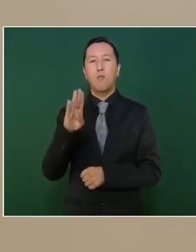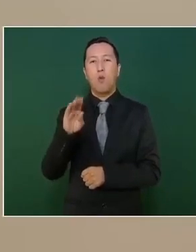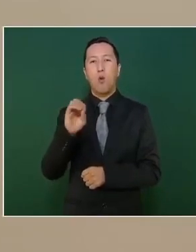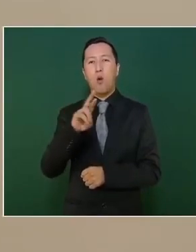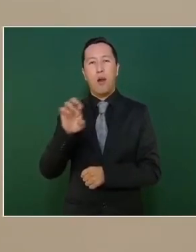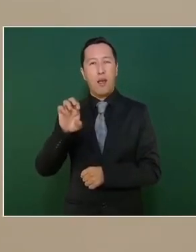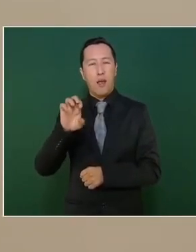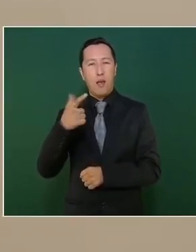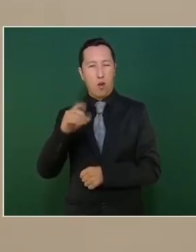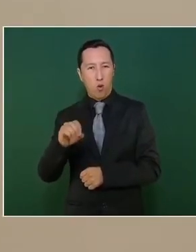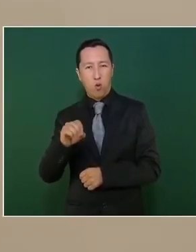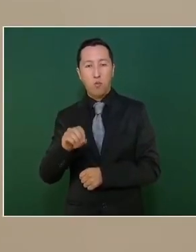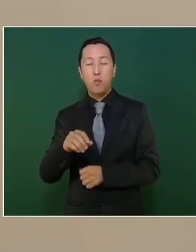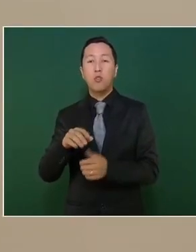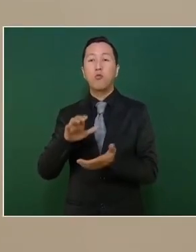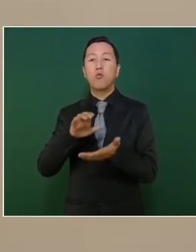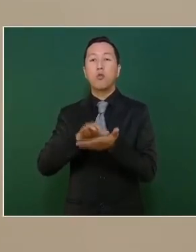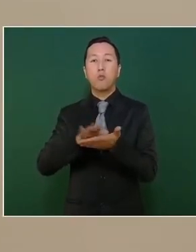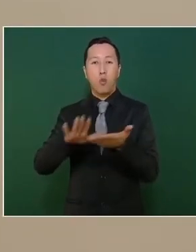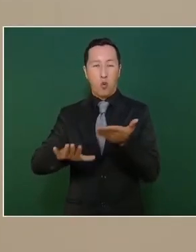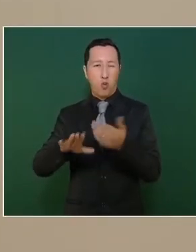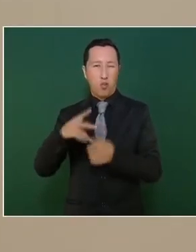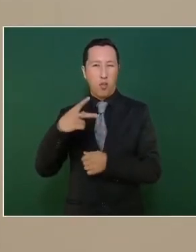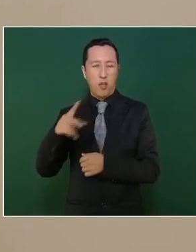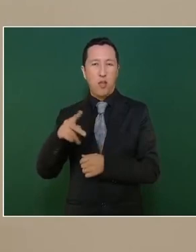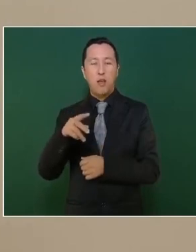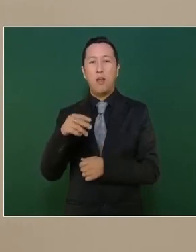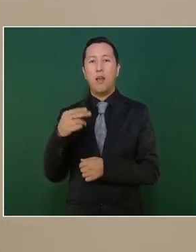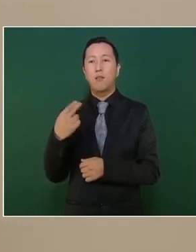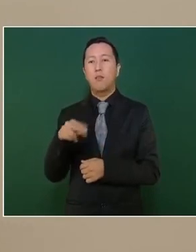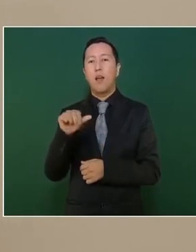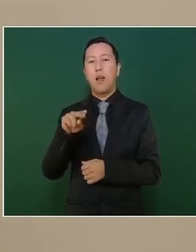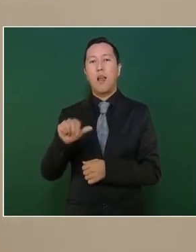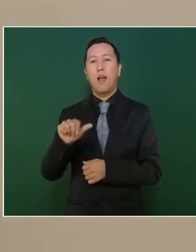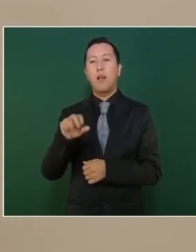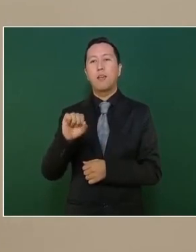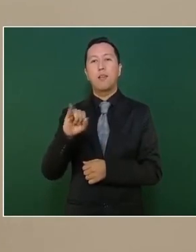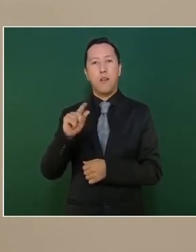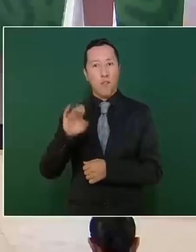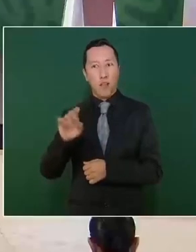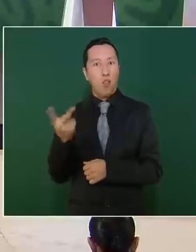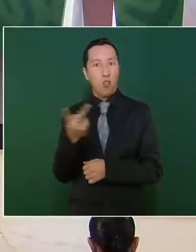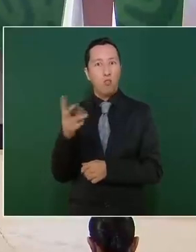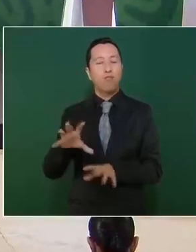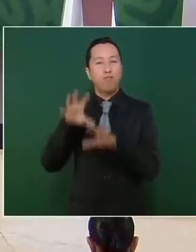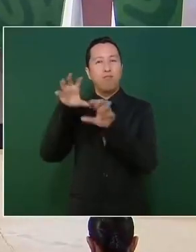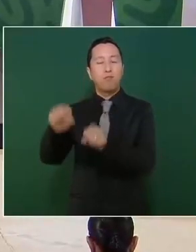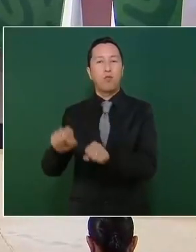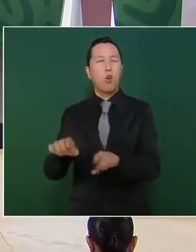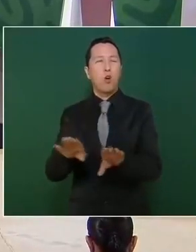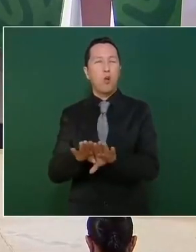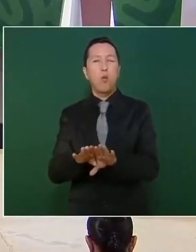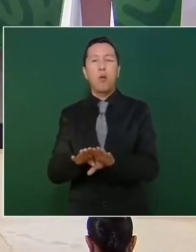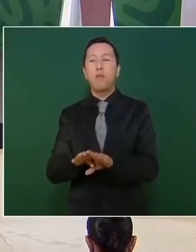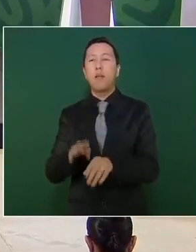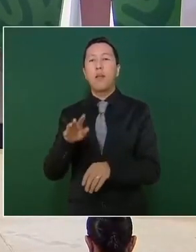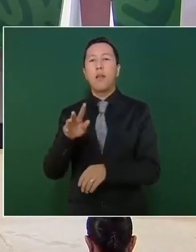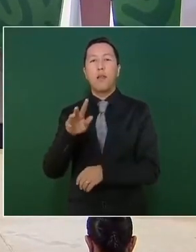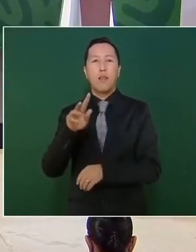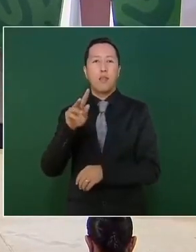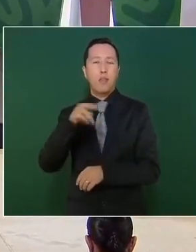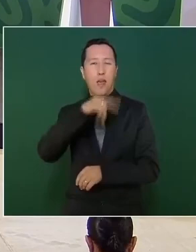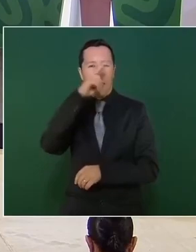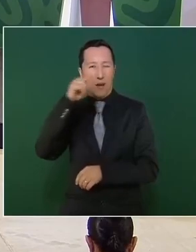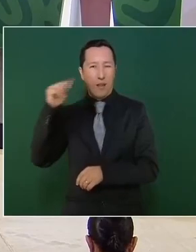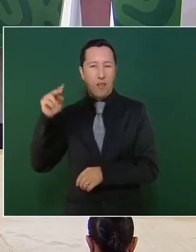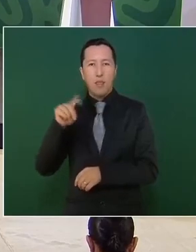su esposa Ana Isabel, tras cumplimentar una orden de cateo en un inmueble ubicado en Tepic, Nayarit.